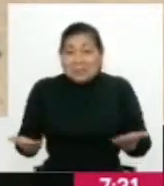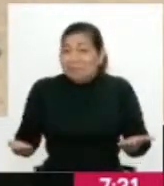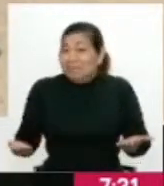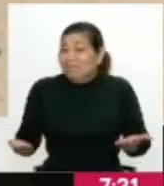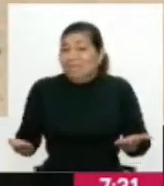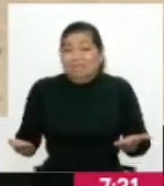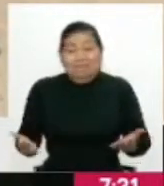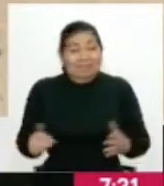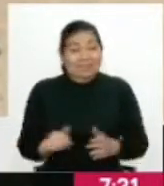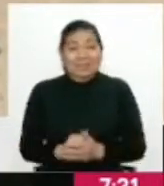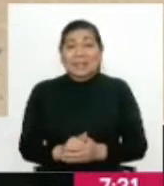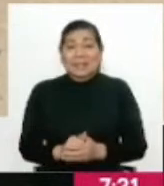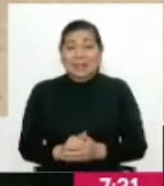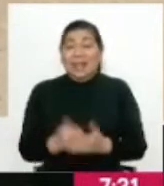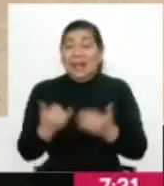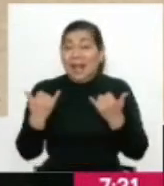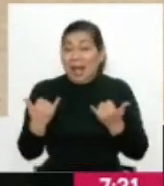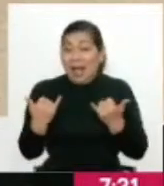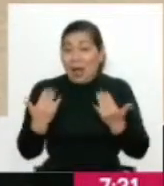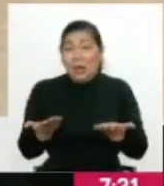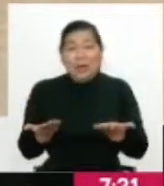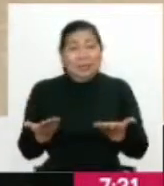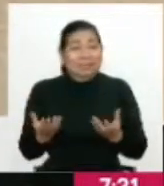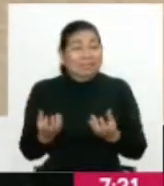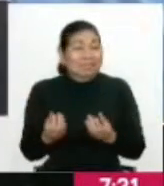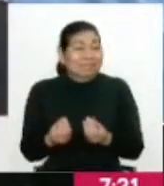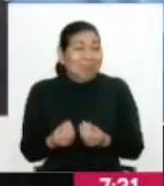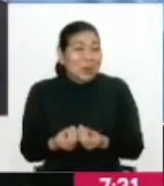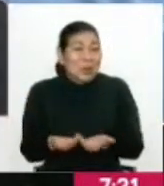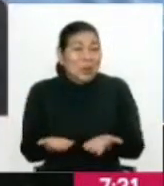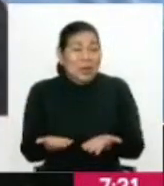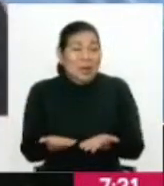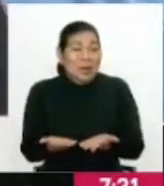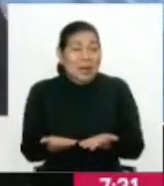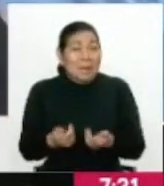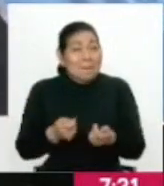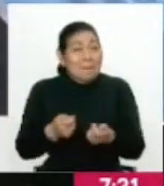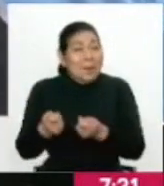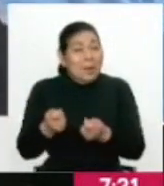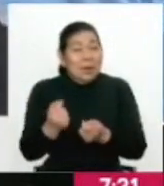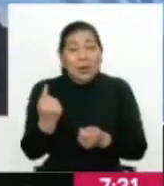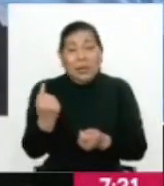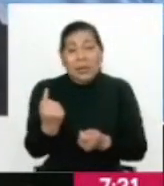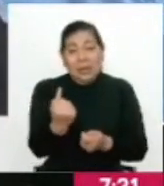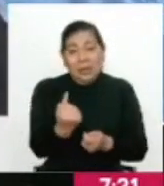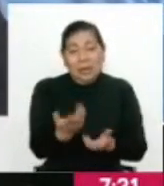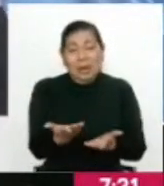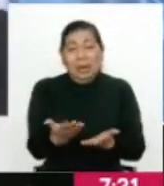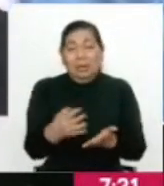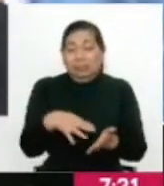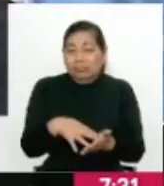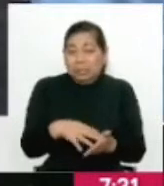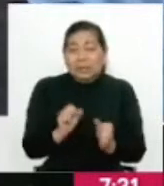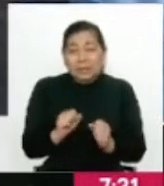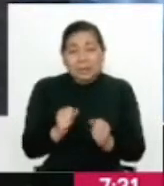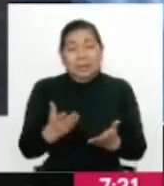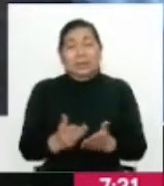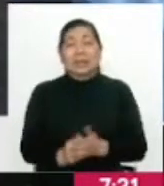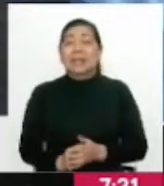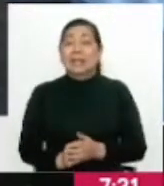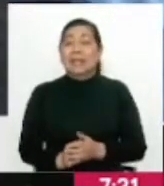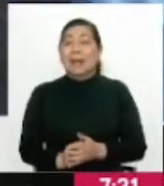Esa es un poco la idea, ¿no? En este momento es poco útil, más que en el manejo individual de pacientes vulnerables, ese es otro